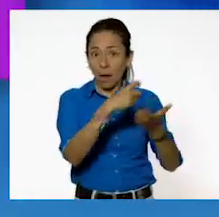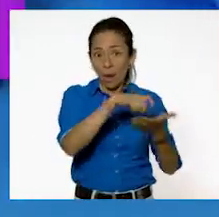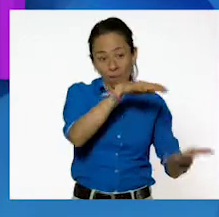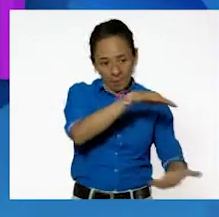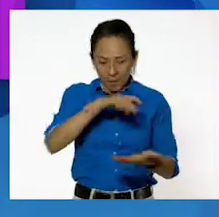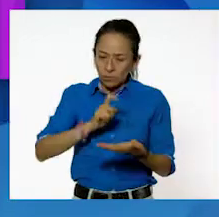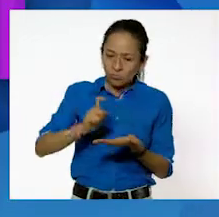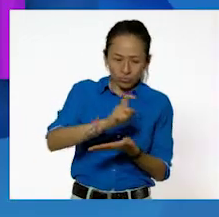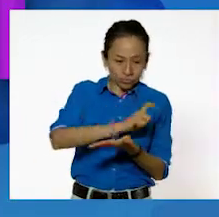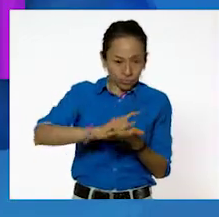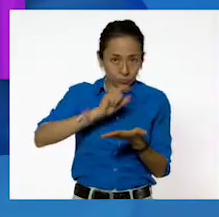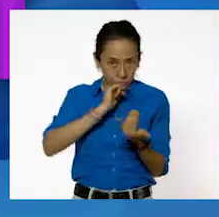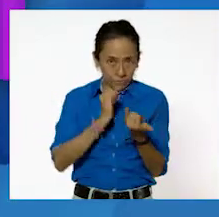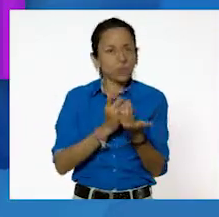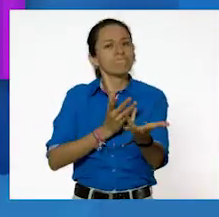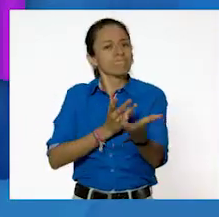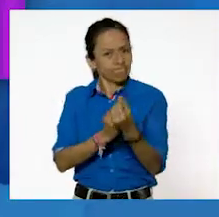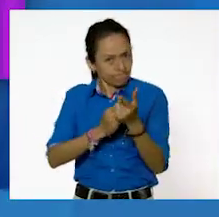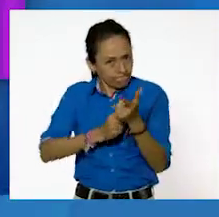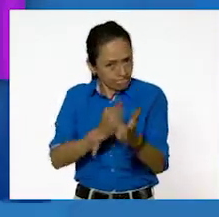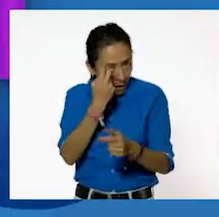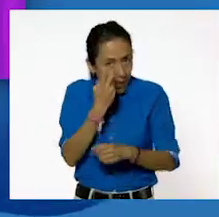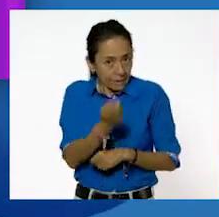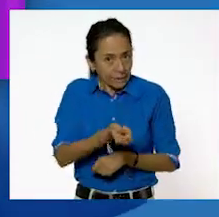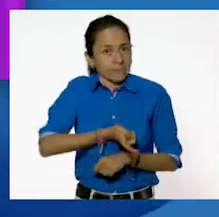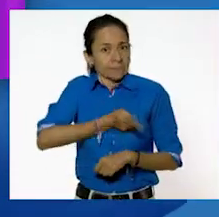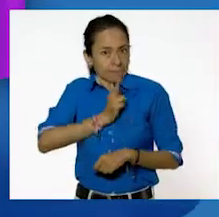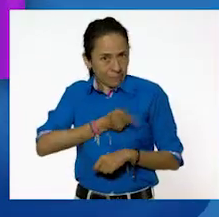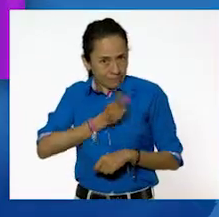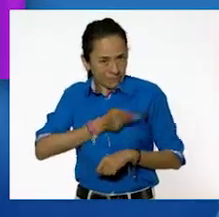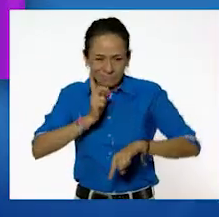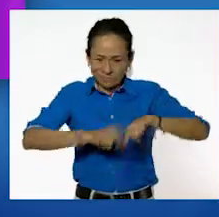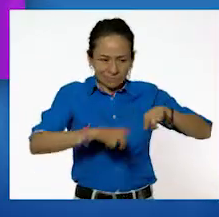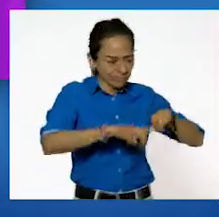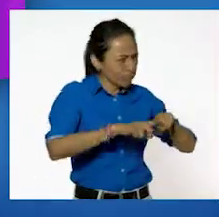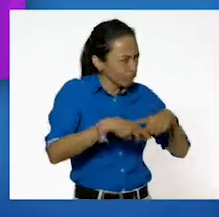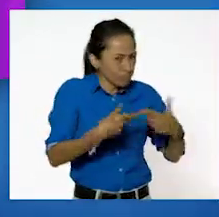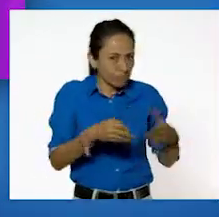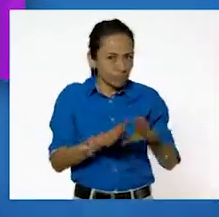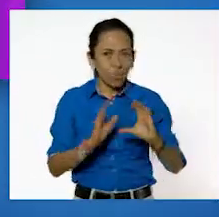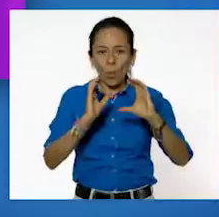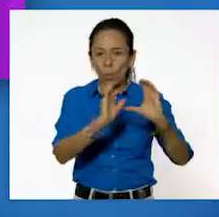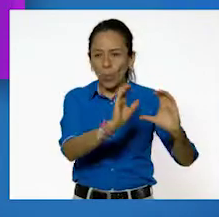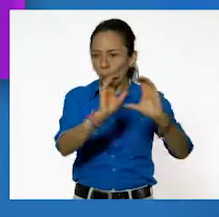¡Sigamos luchando juntos contra este virus cuidándonos los unos a los otros!